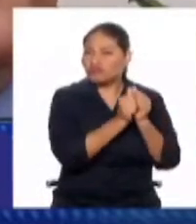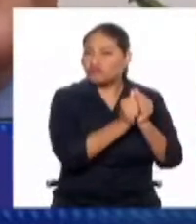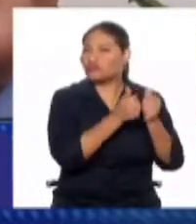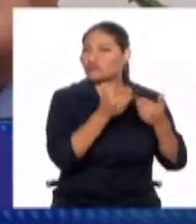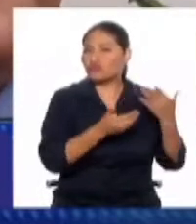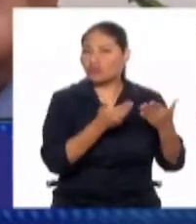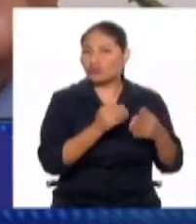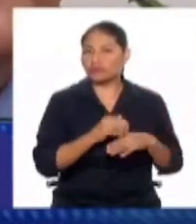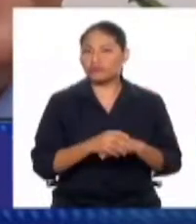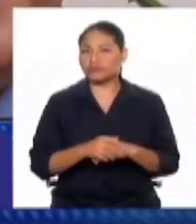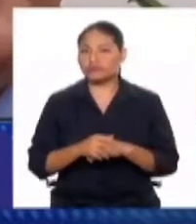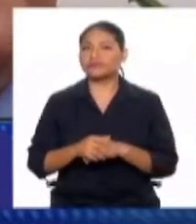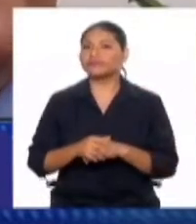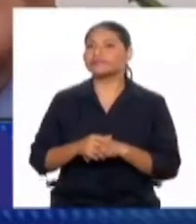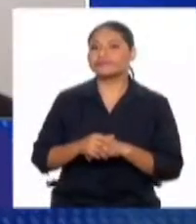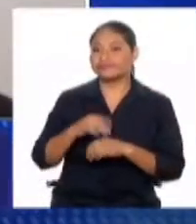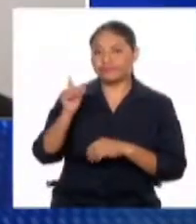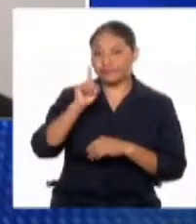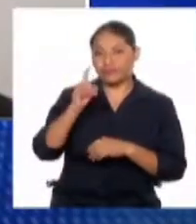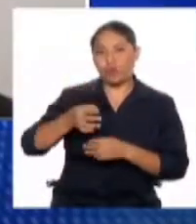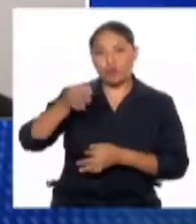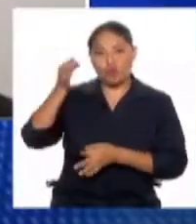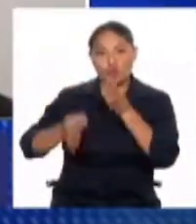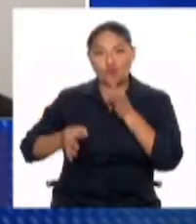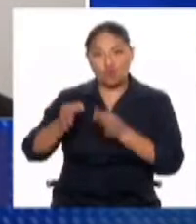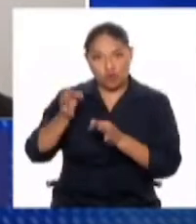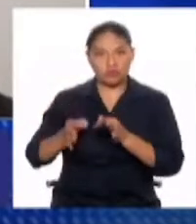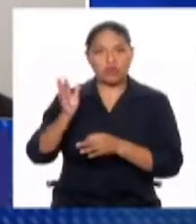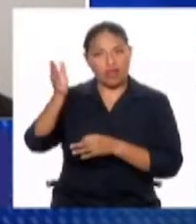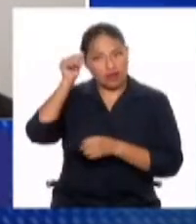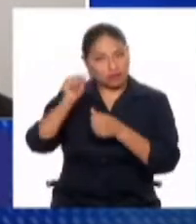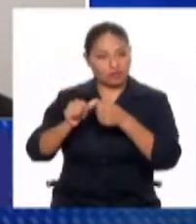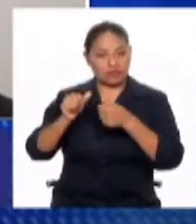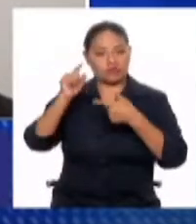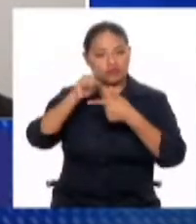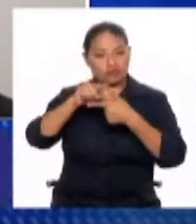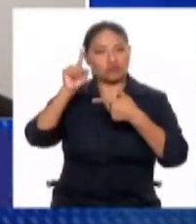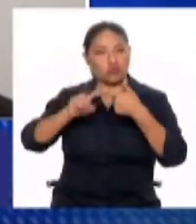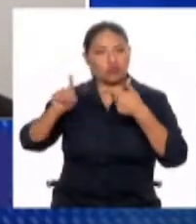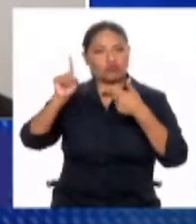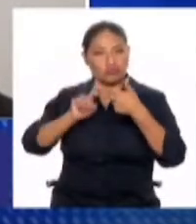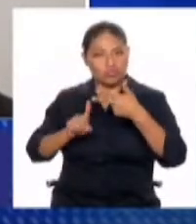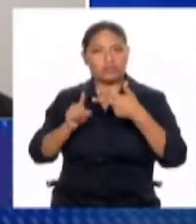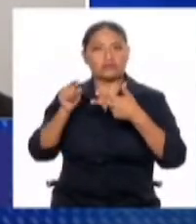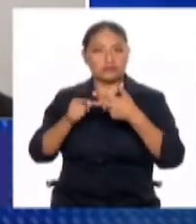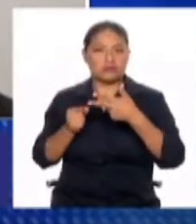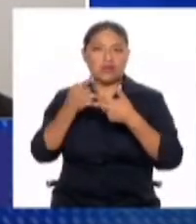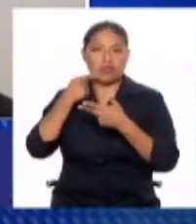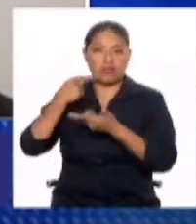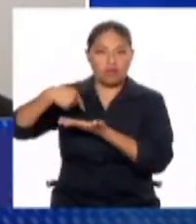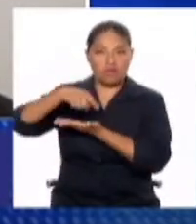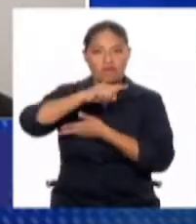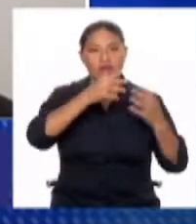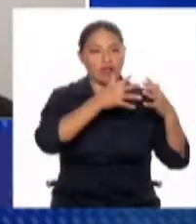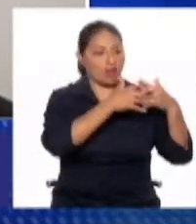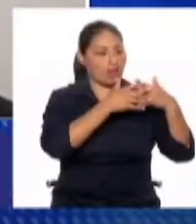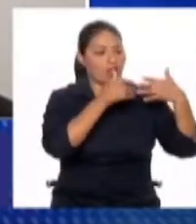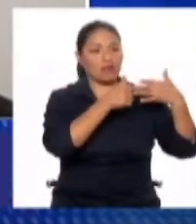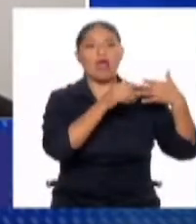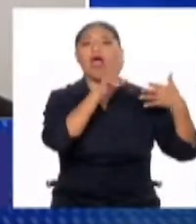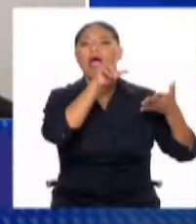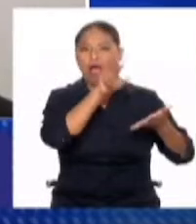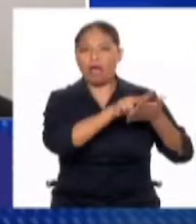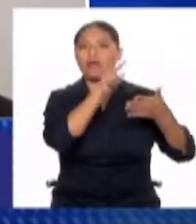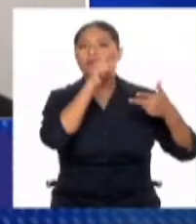No, él va a ser juzgado por los tres delitos, el cual el gobierno americano también lo ha aprobado. Por